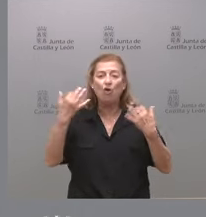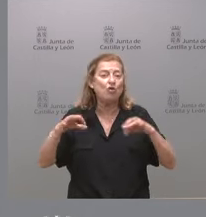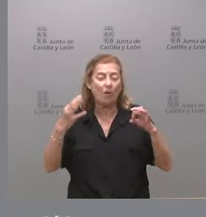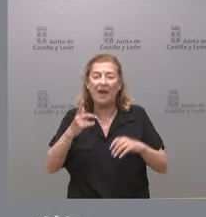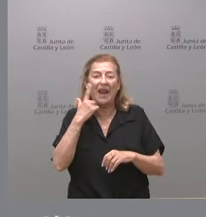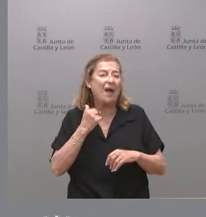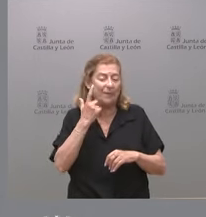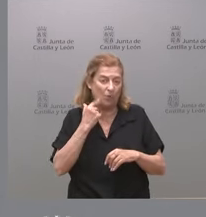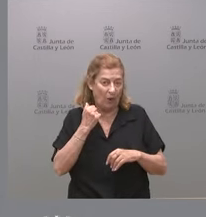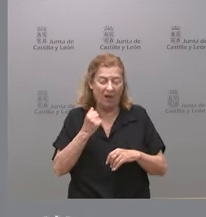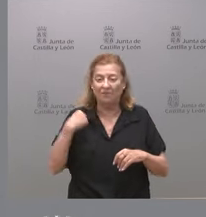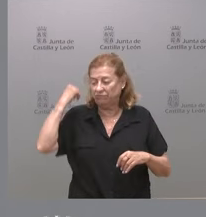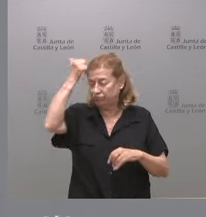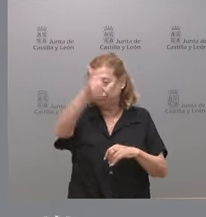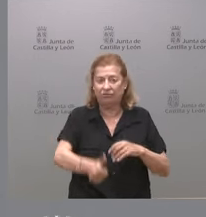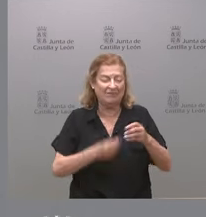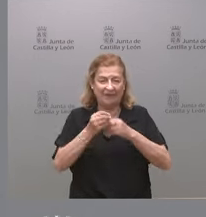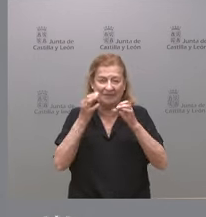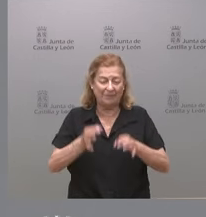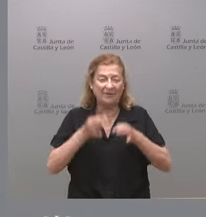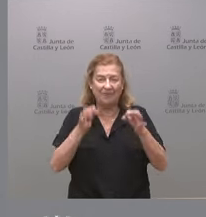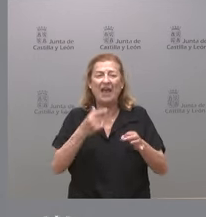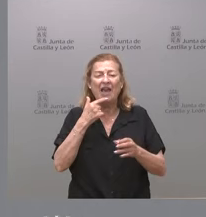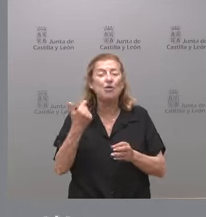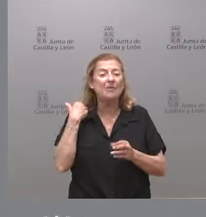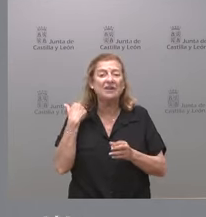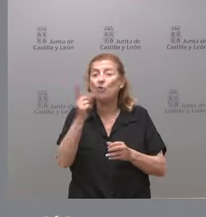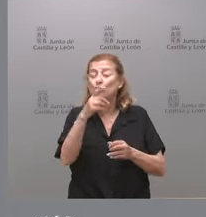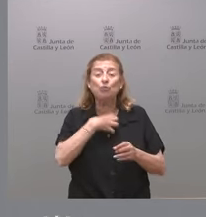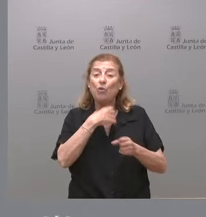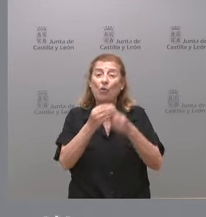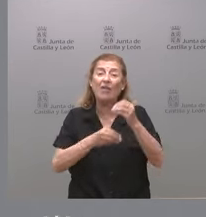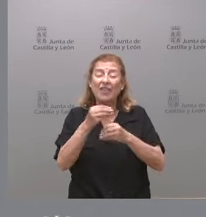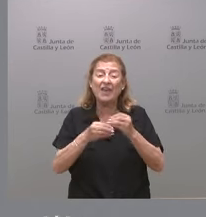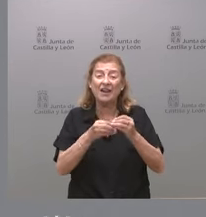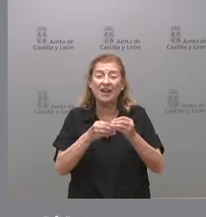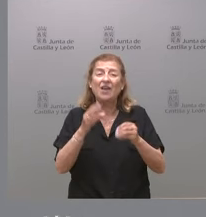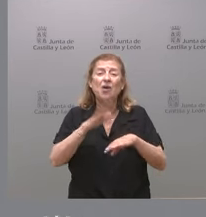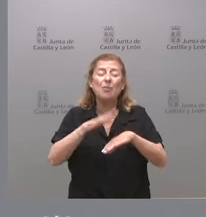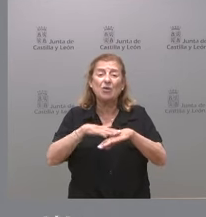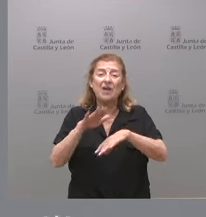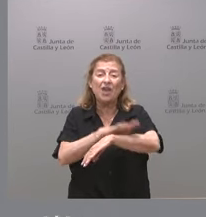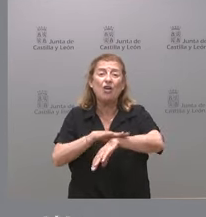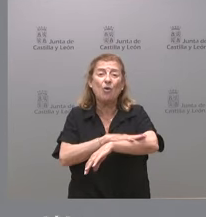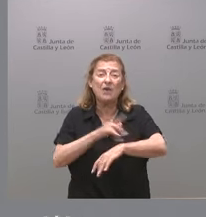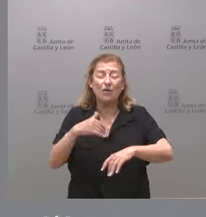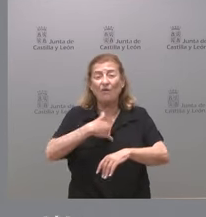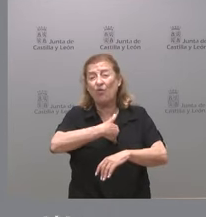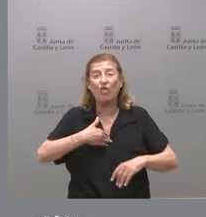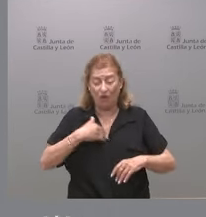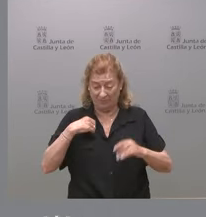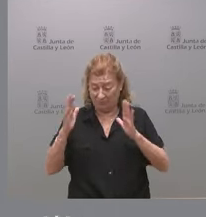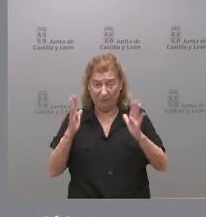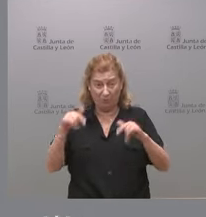y que se viene haciendo siempre el año pasado no se pudo hacer porque el gobierno estuvo en funciones durante ese